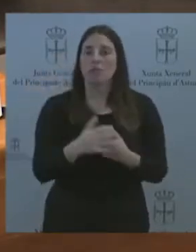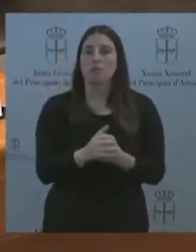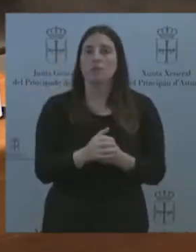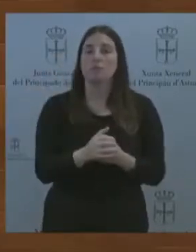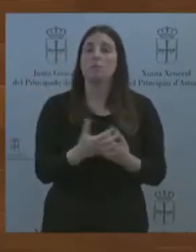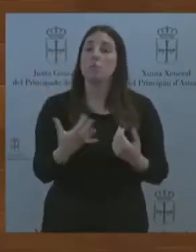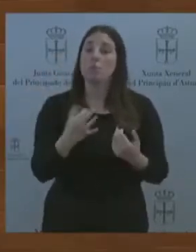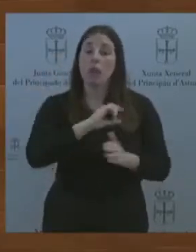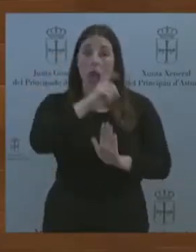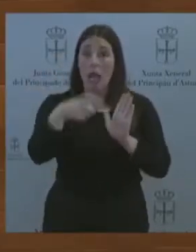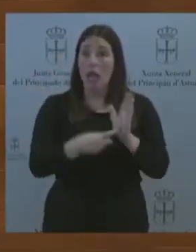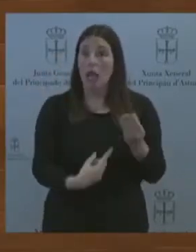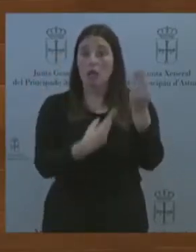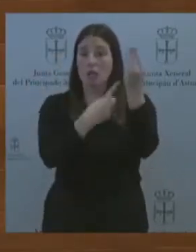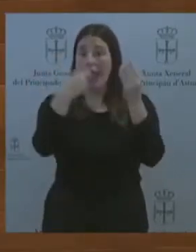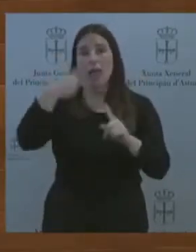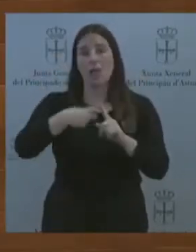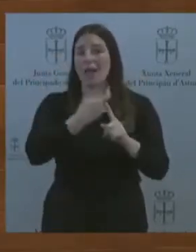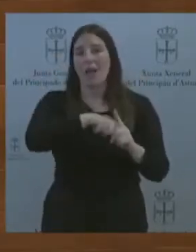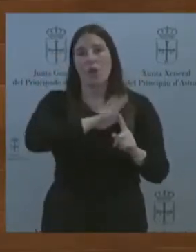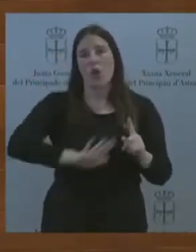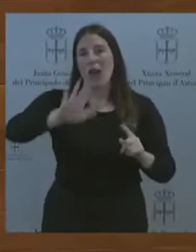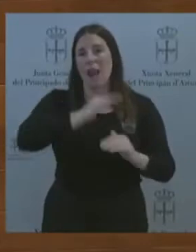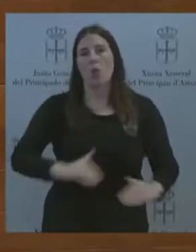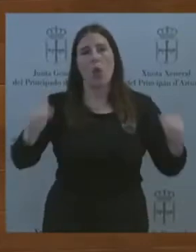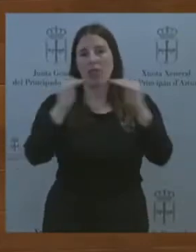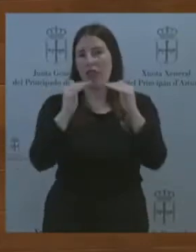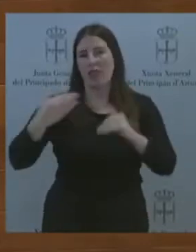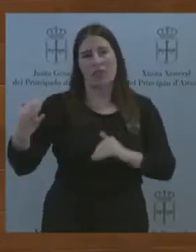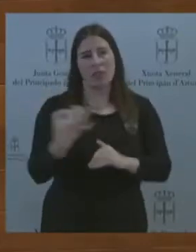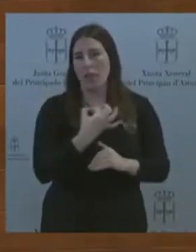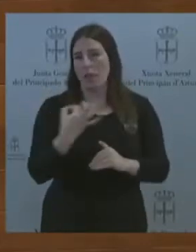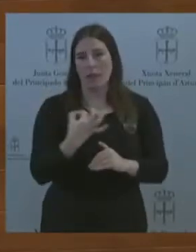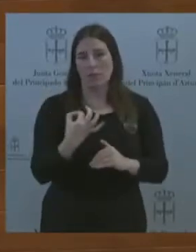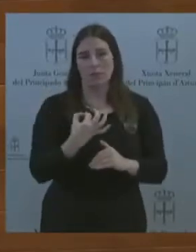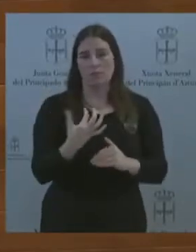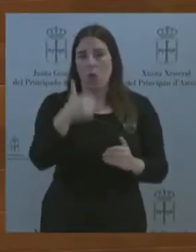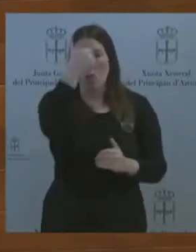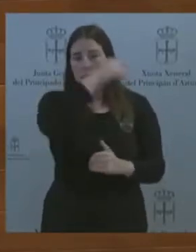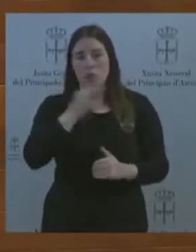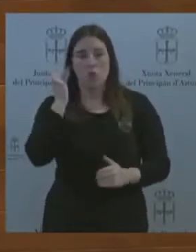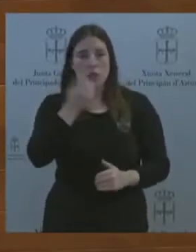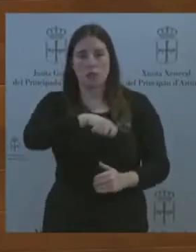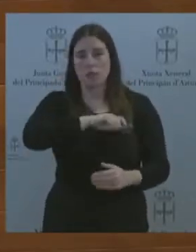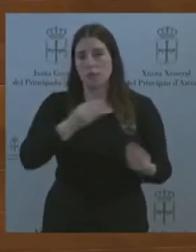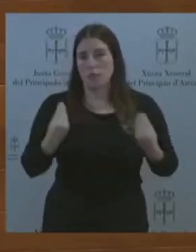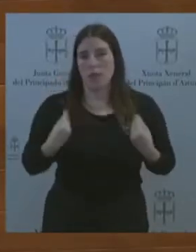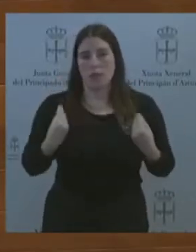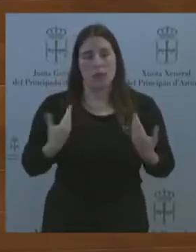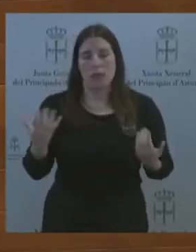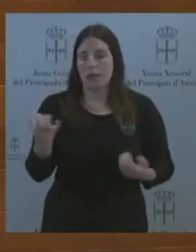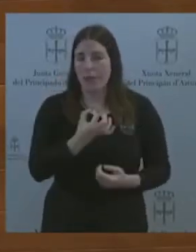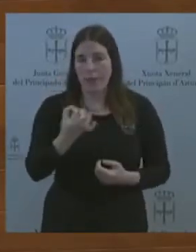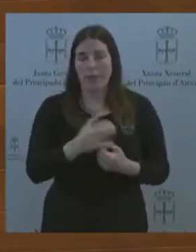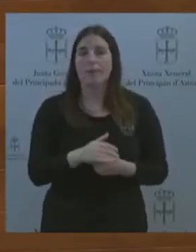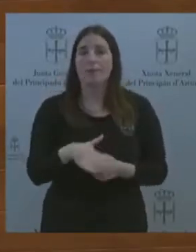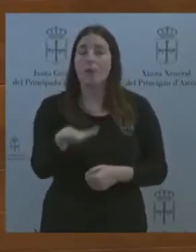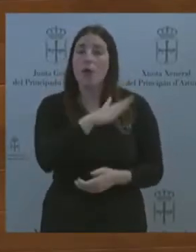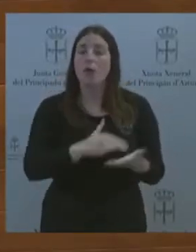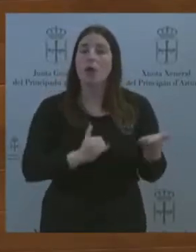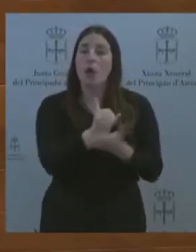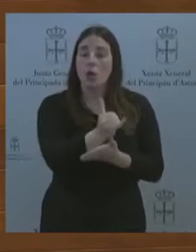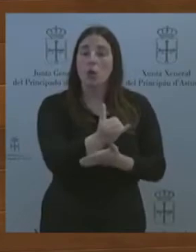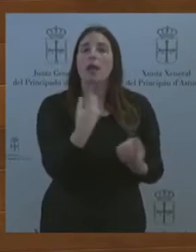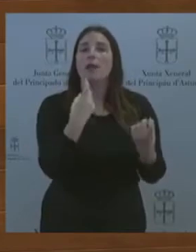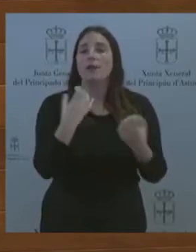garantice la igualdad entre todos los españoles. El medio rural necesita que se pongan en marcha actuaciones urgentes y no